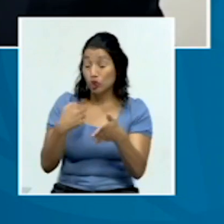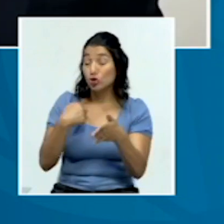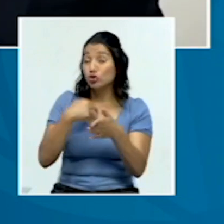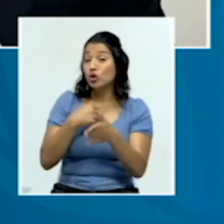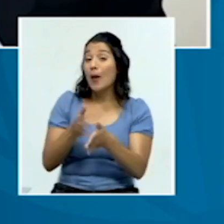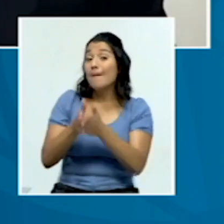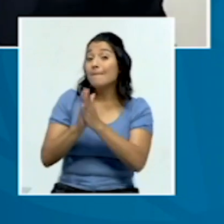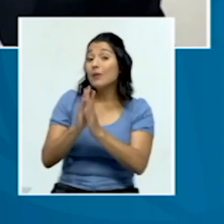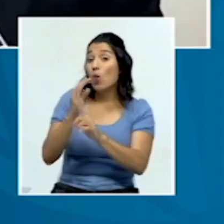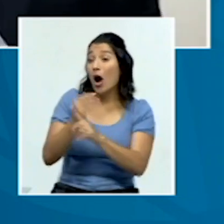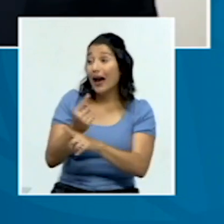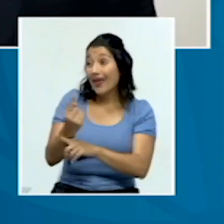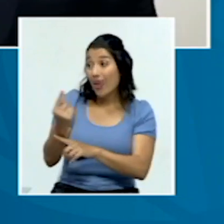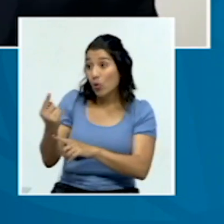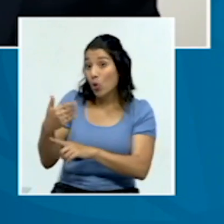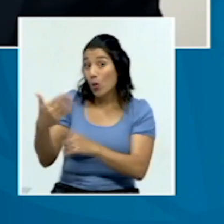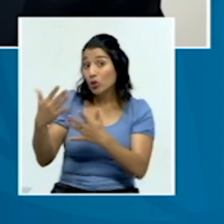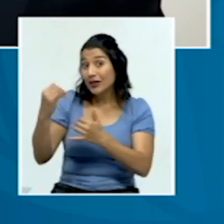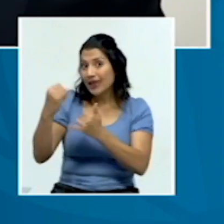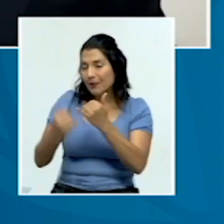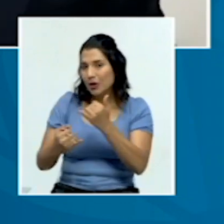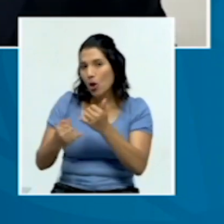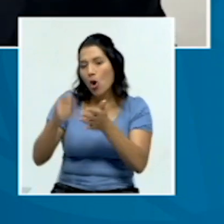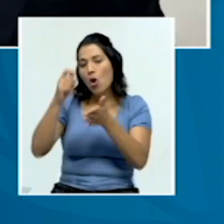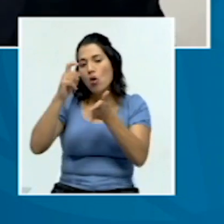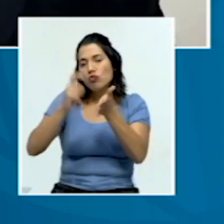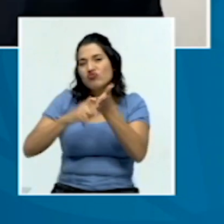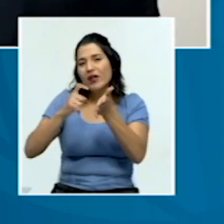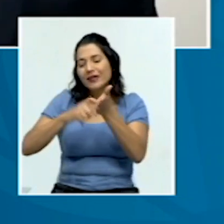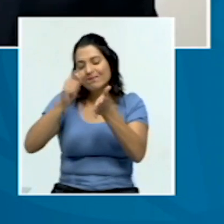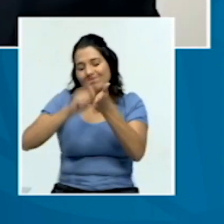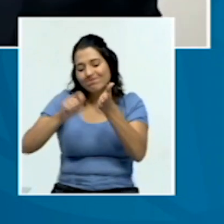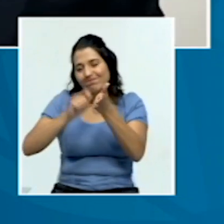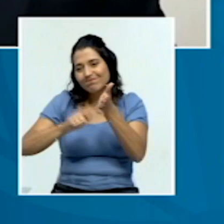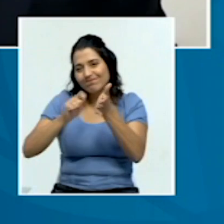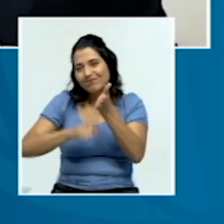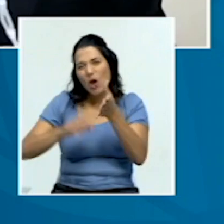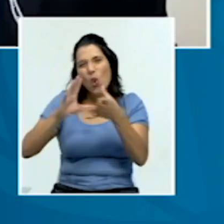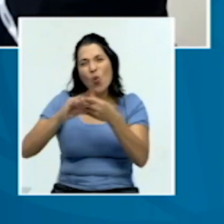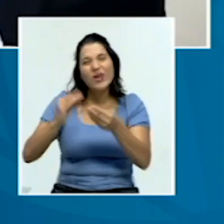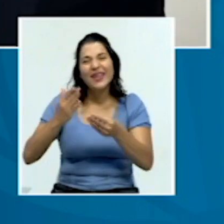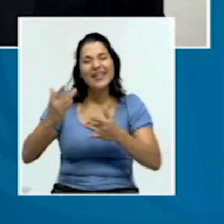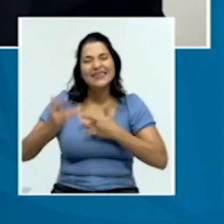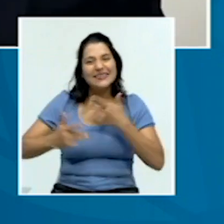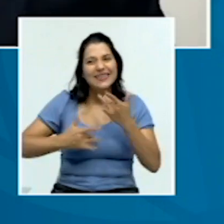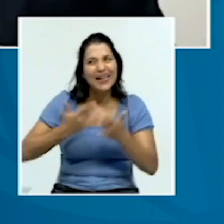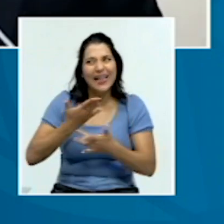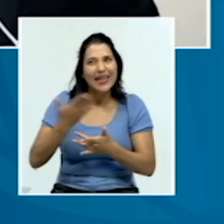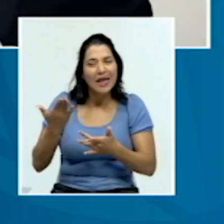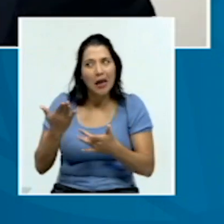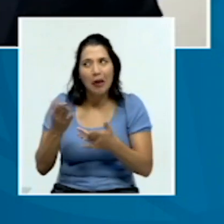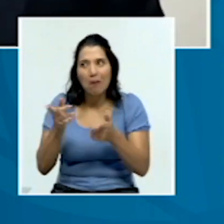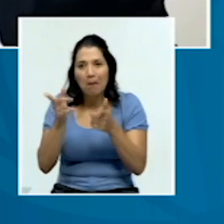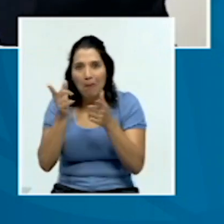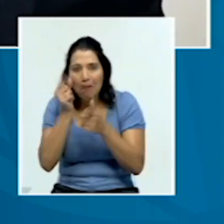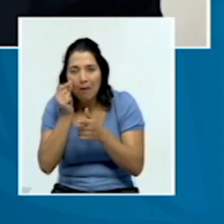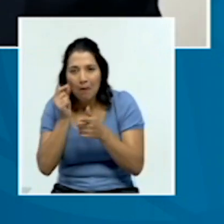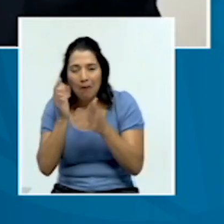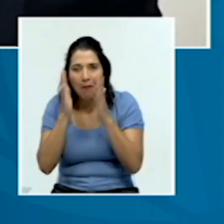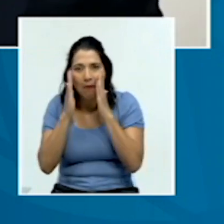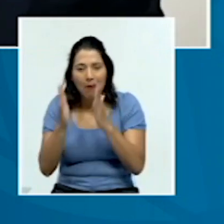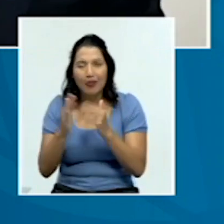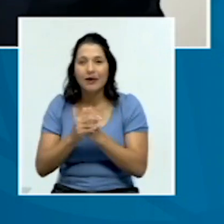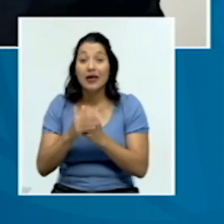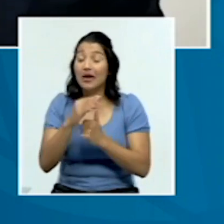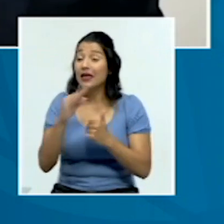una vez que finalicen las actividades registros anecdóticos que nos cuenten qué sintieron, qué fue lo que más les llamó la atención y en general